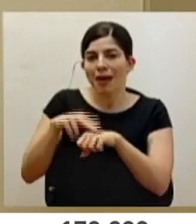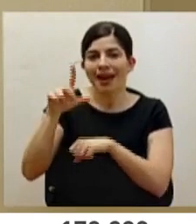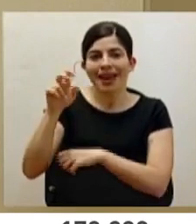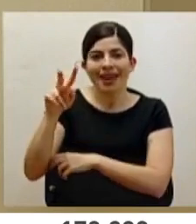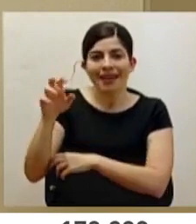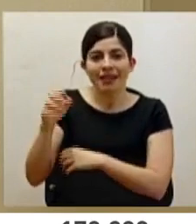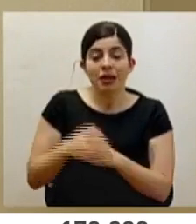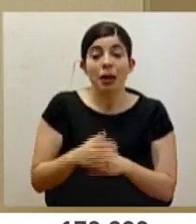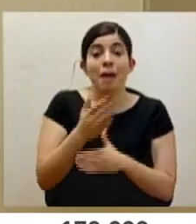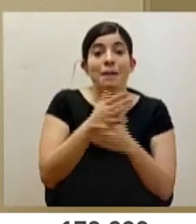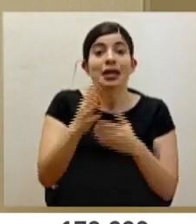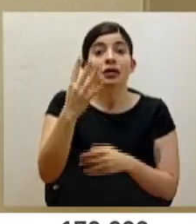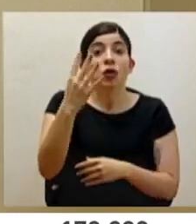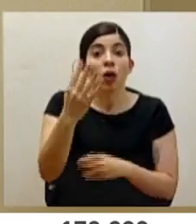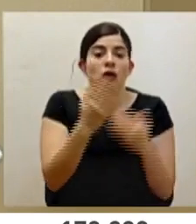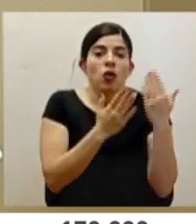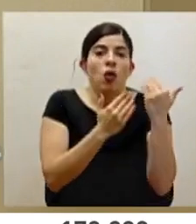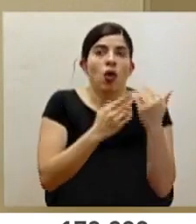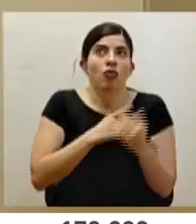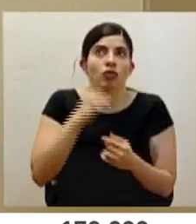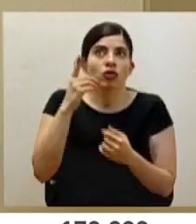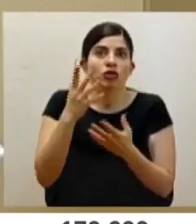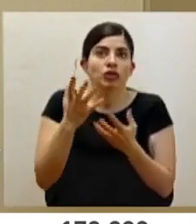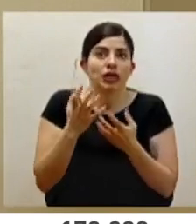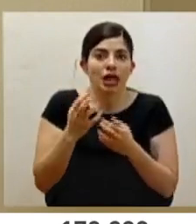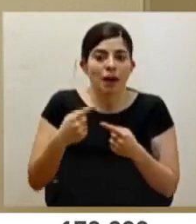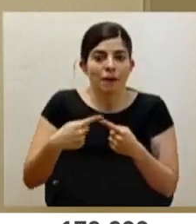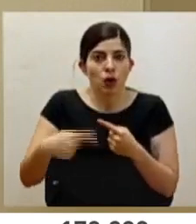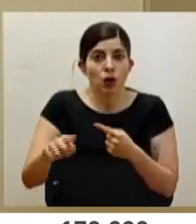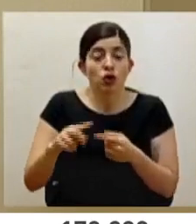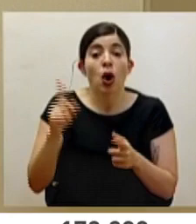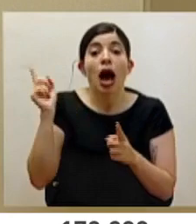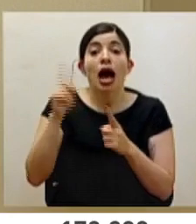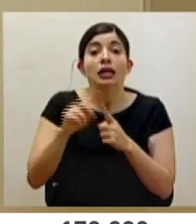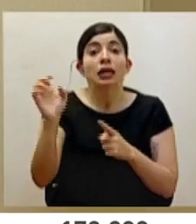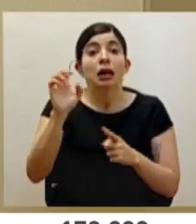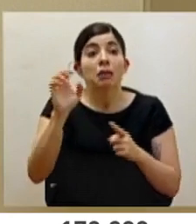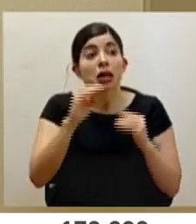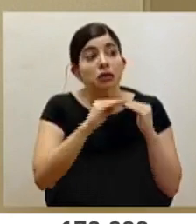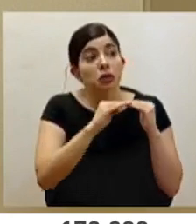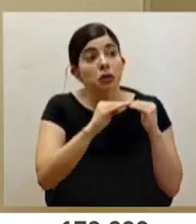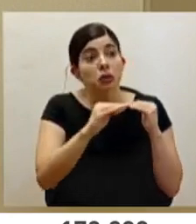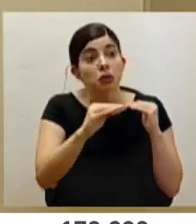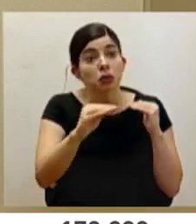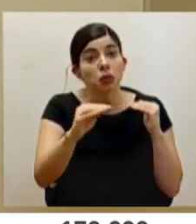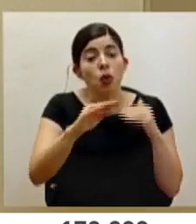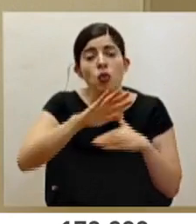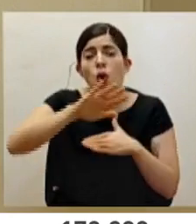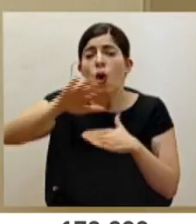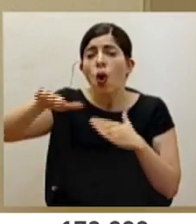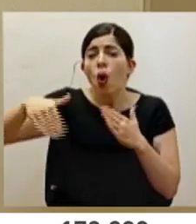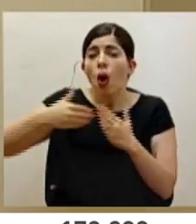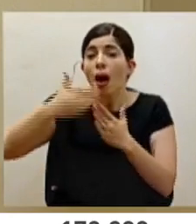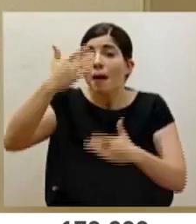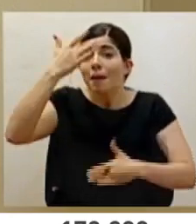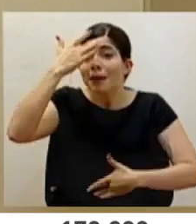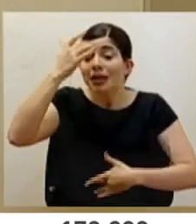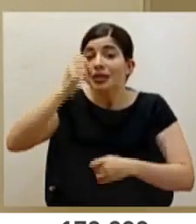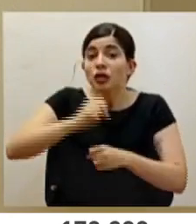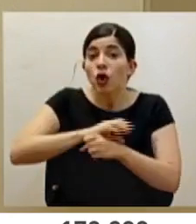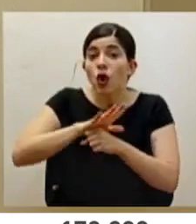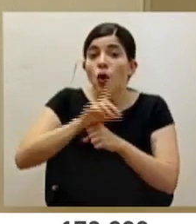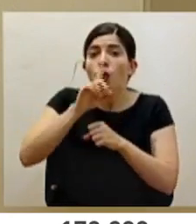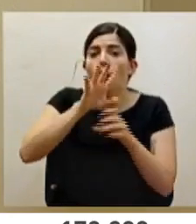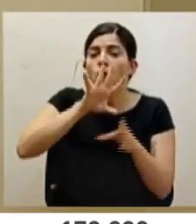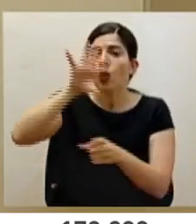confiemos en Dios, vamos a llegar pronto, es cuando ya se considera una estabilidad de la emergencia y se concentra todo el abordaje de pacientes COVID en la